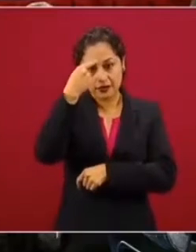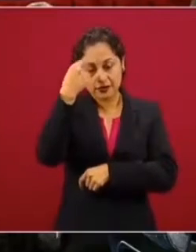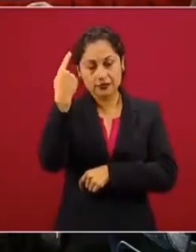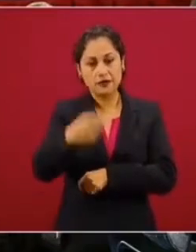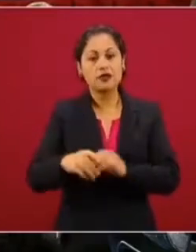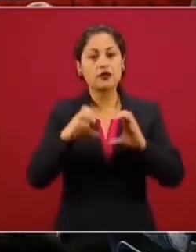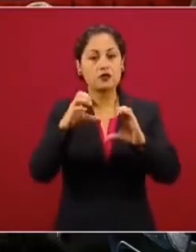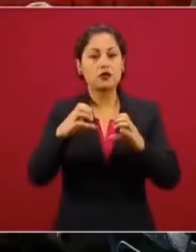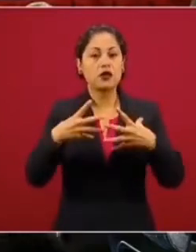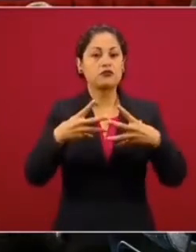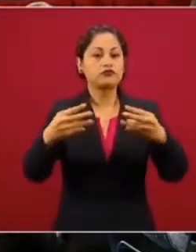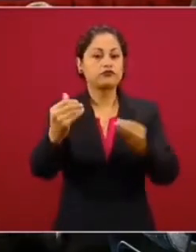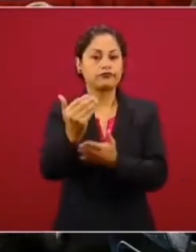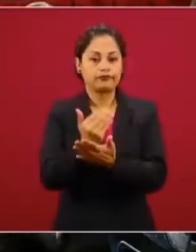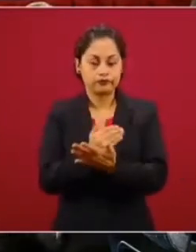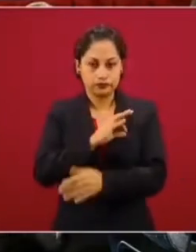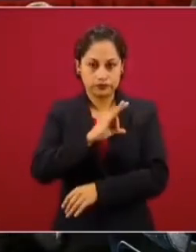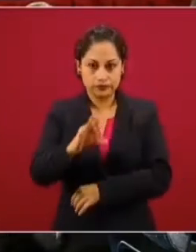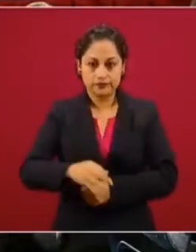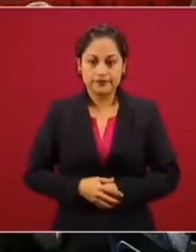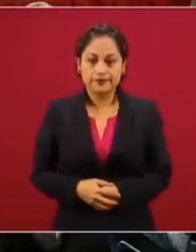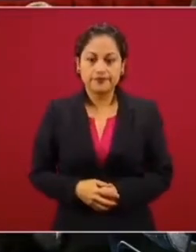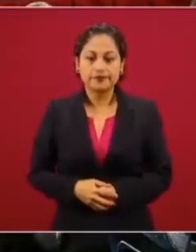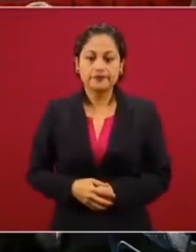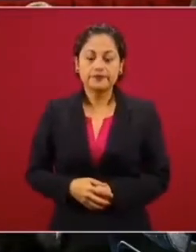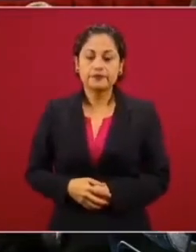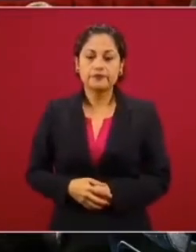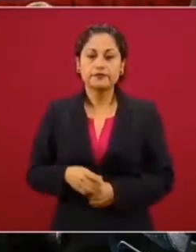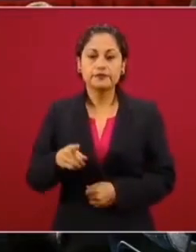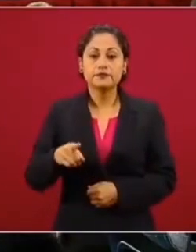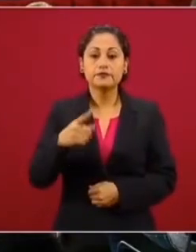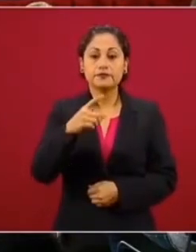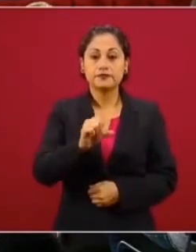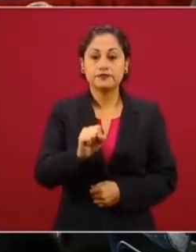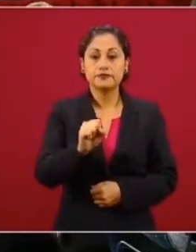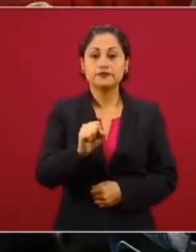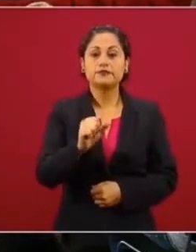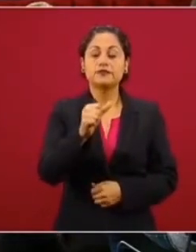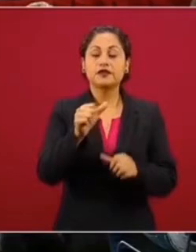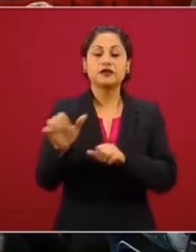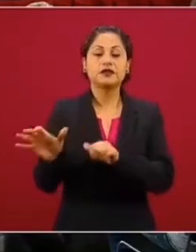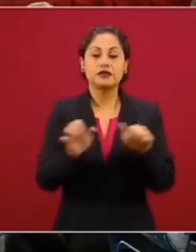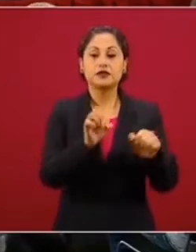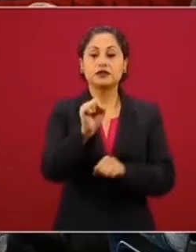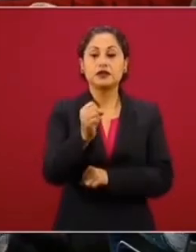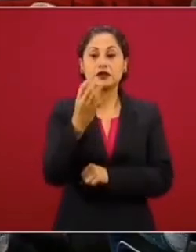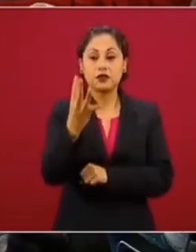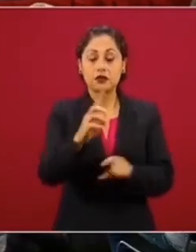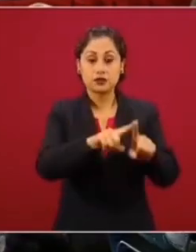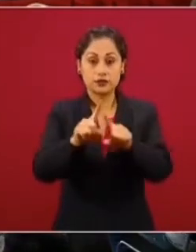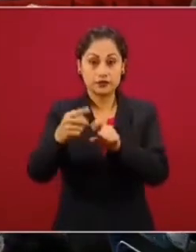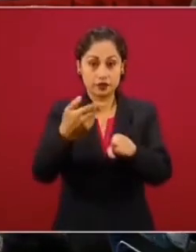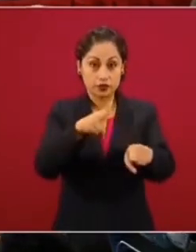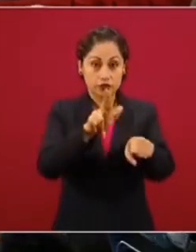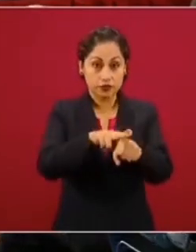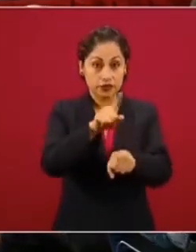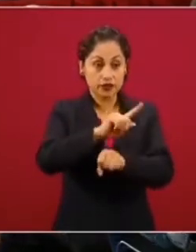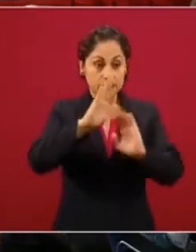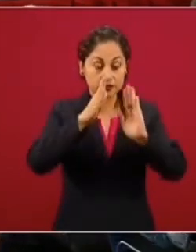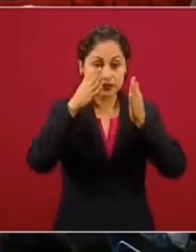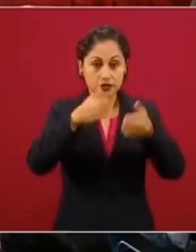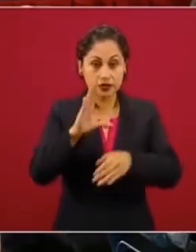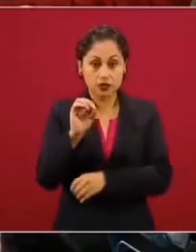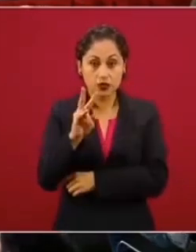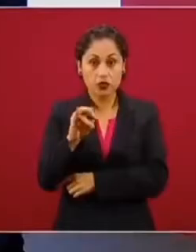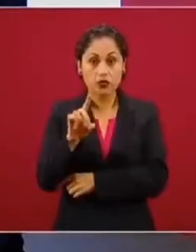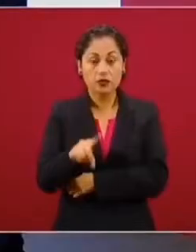al mapa, vemos la distribución de los 674 hospitales designados para la atención COVID y con el reporte